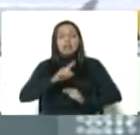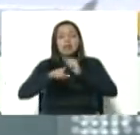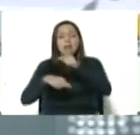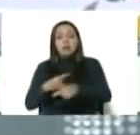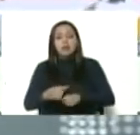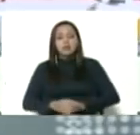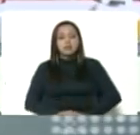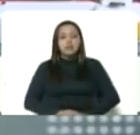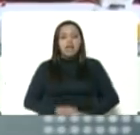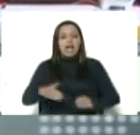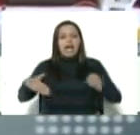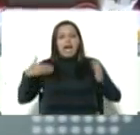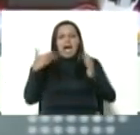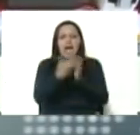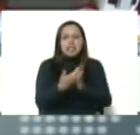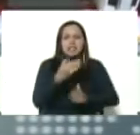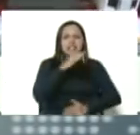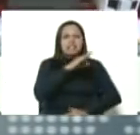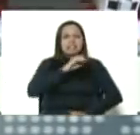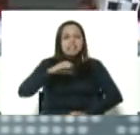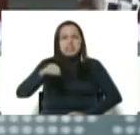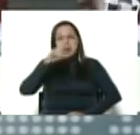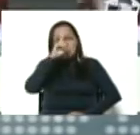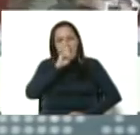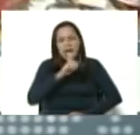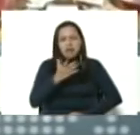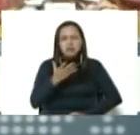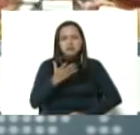tricentenario, al 2050.